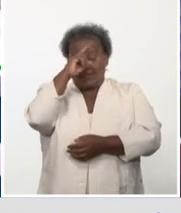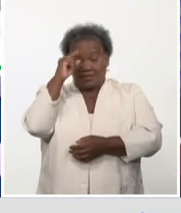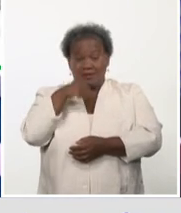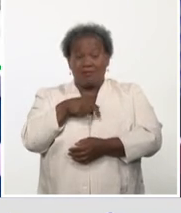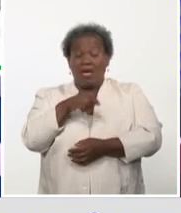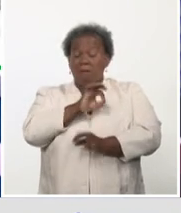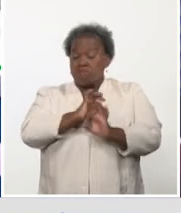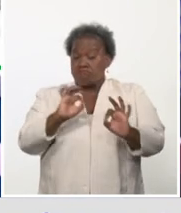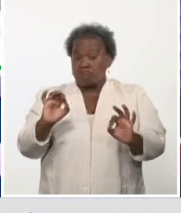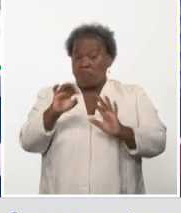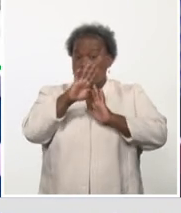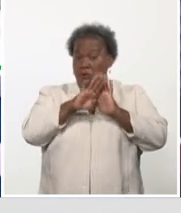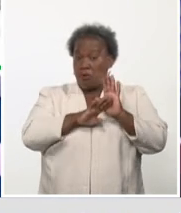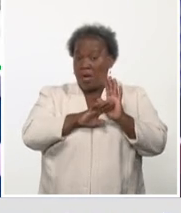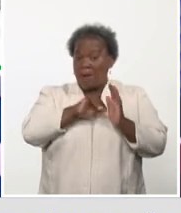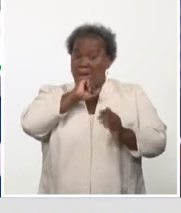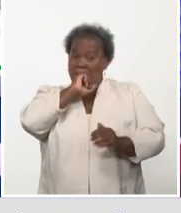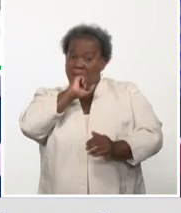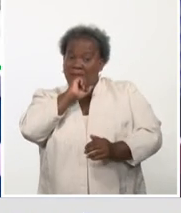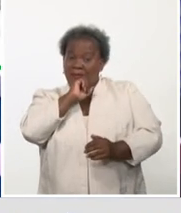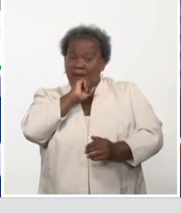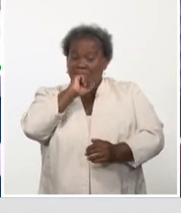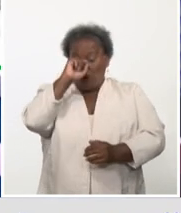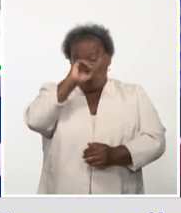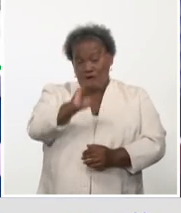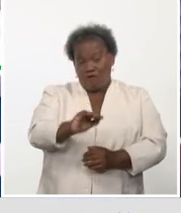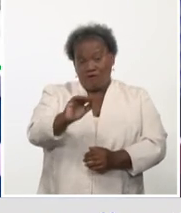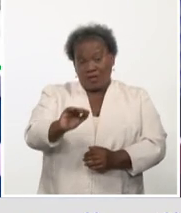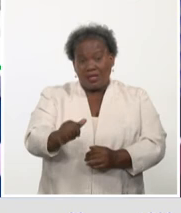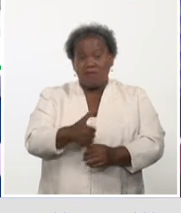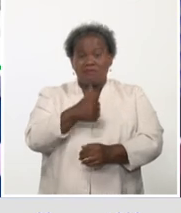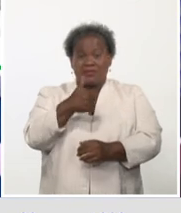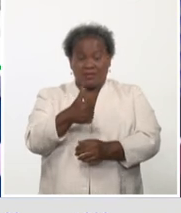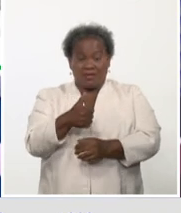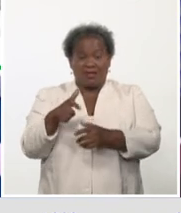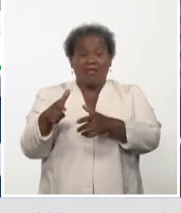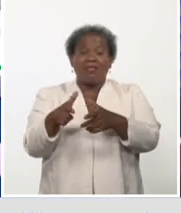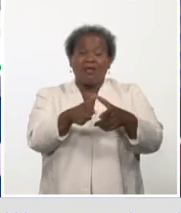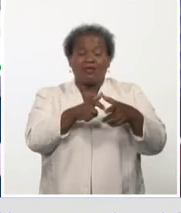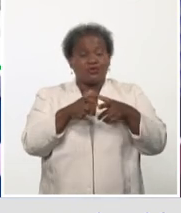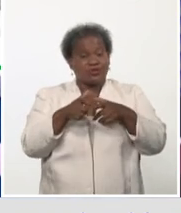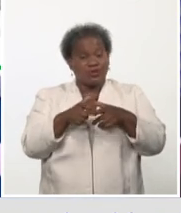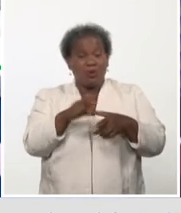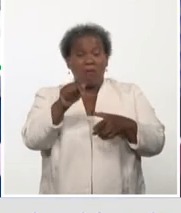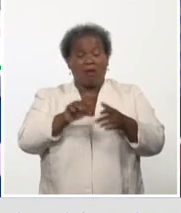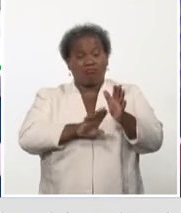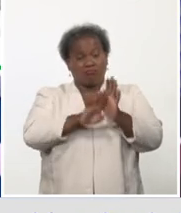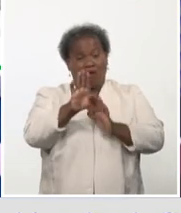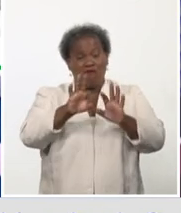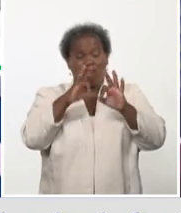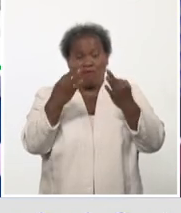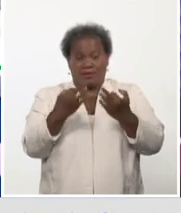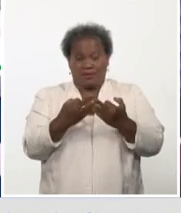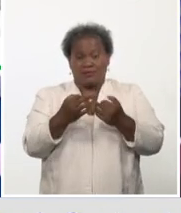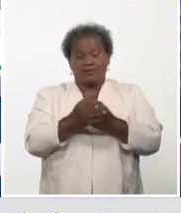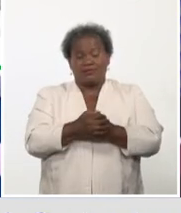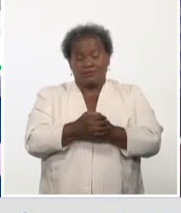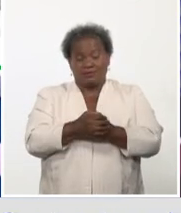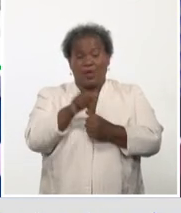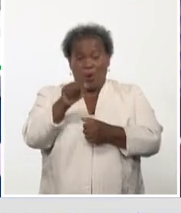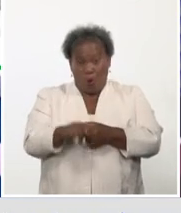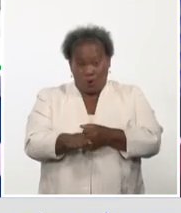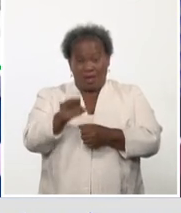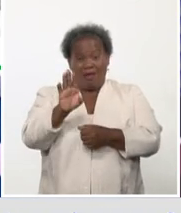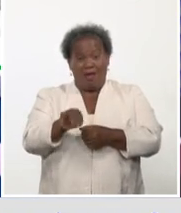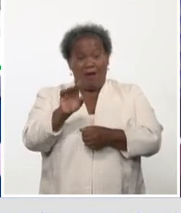Materno Infantil y presidenta de la Sociedad Científica Cubana para el Desarrollo de la Familia. Hemos tratado importantes temas,